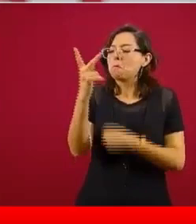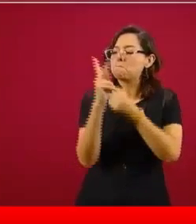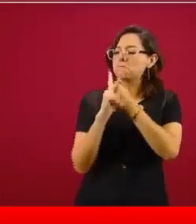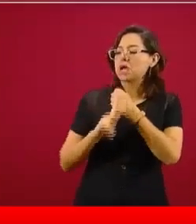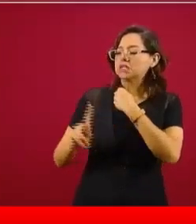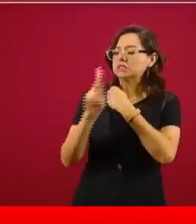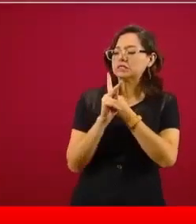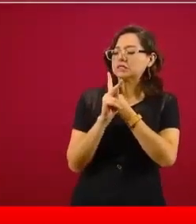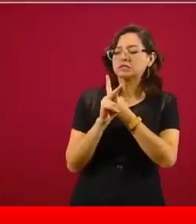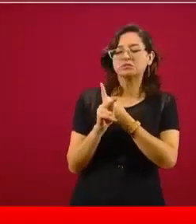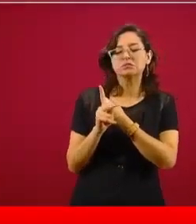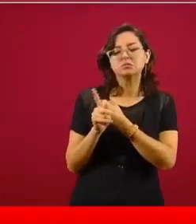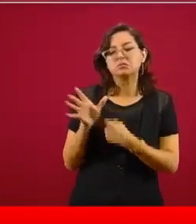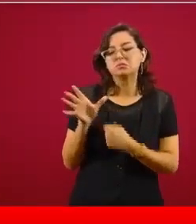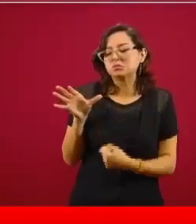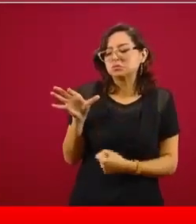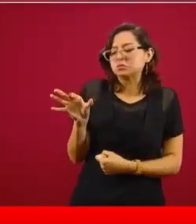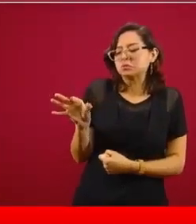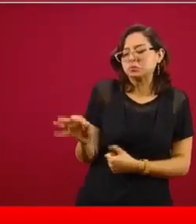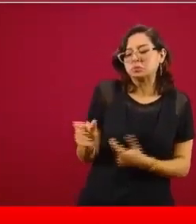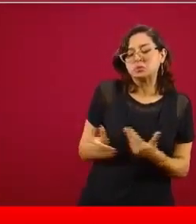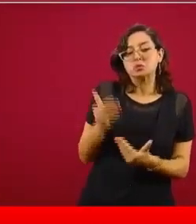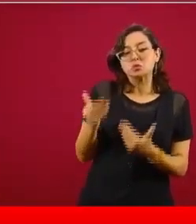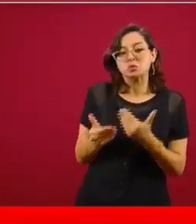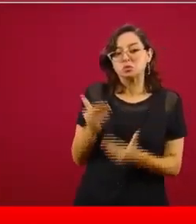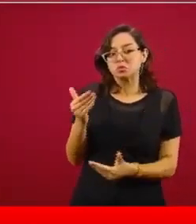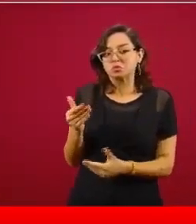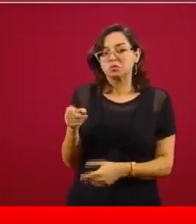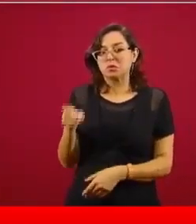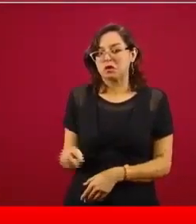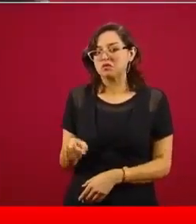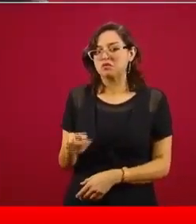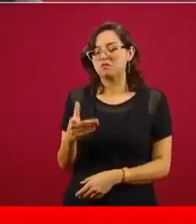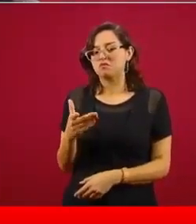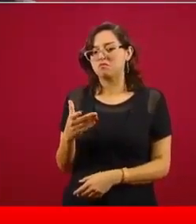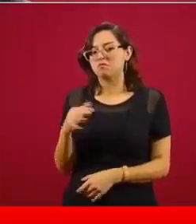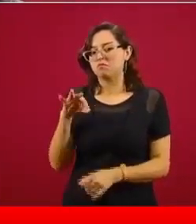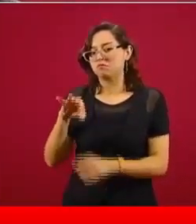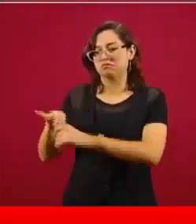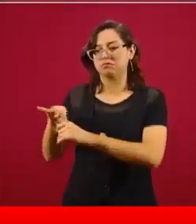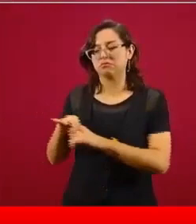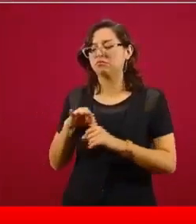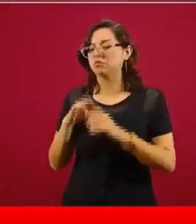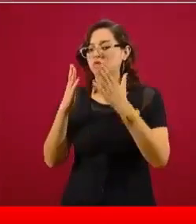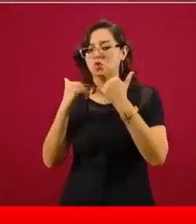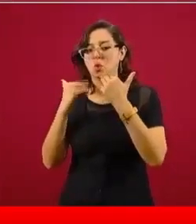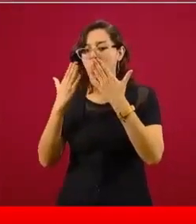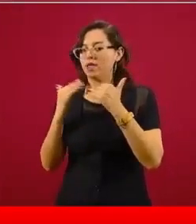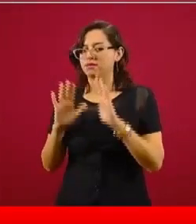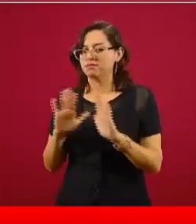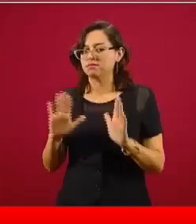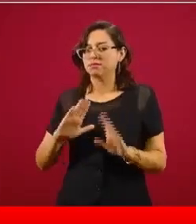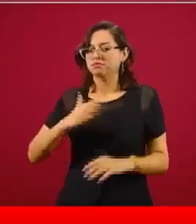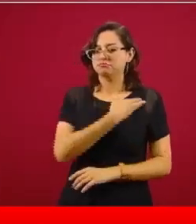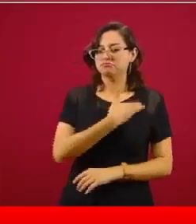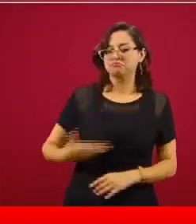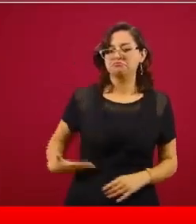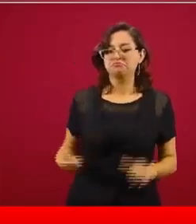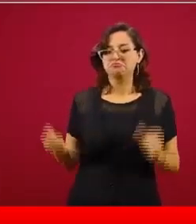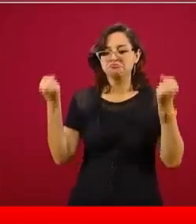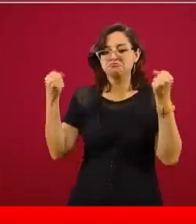y con una dictadura, de ahí establecieron el modelo.